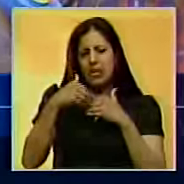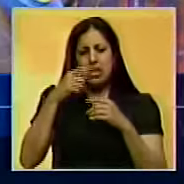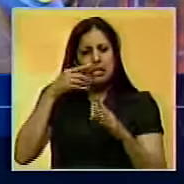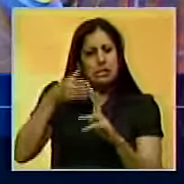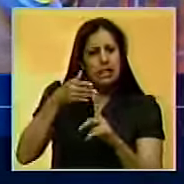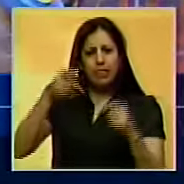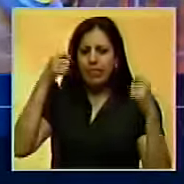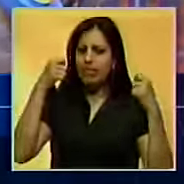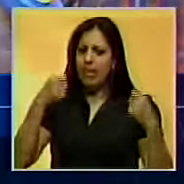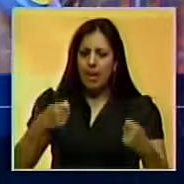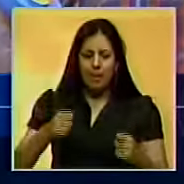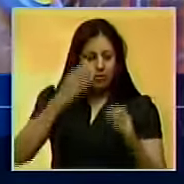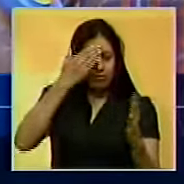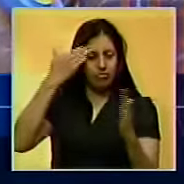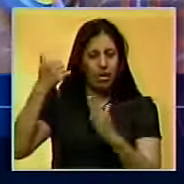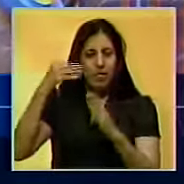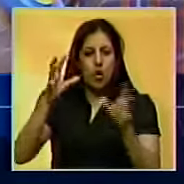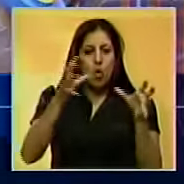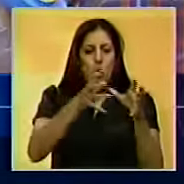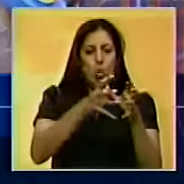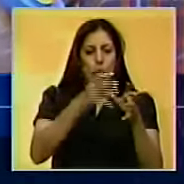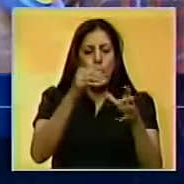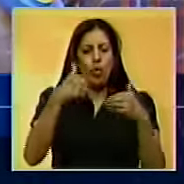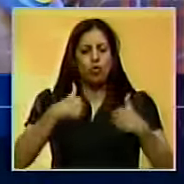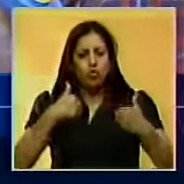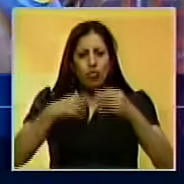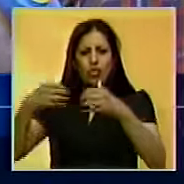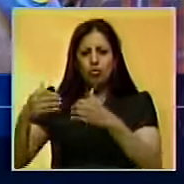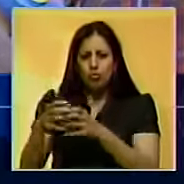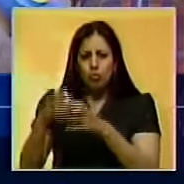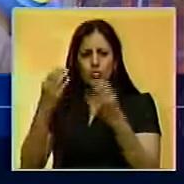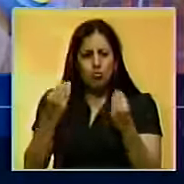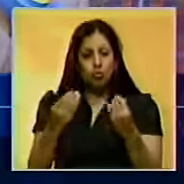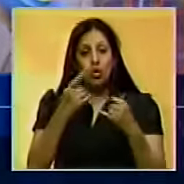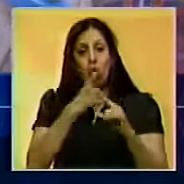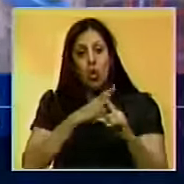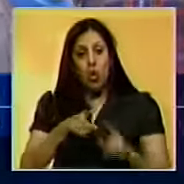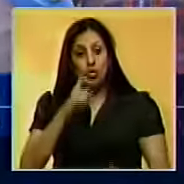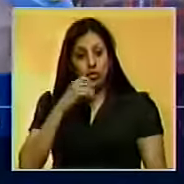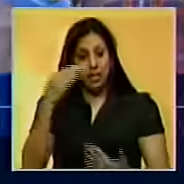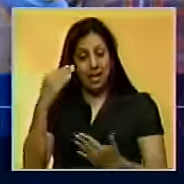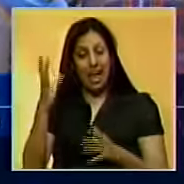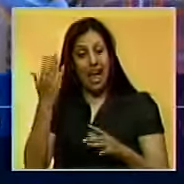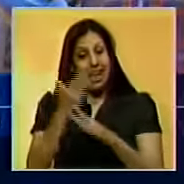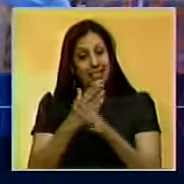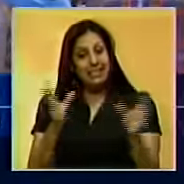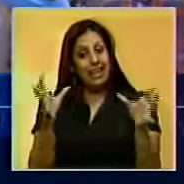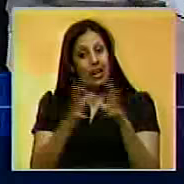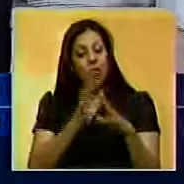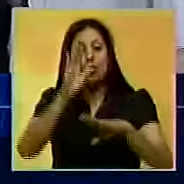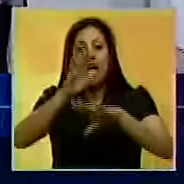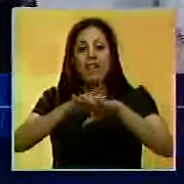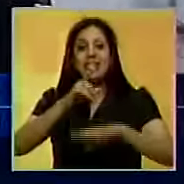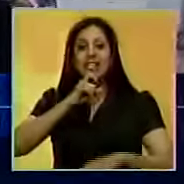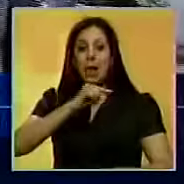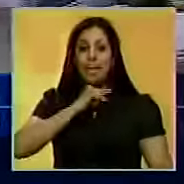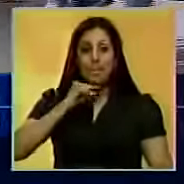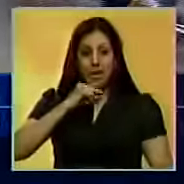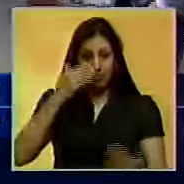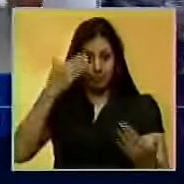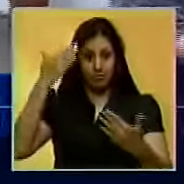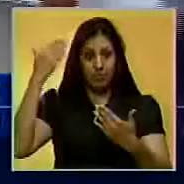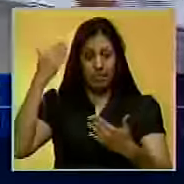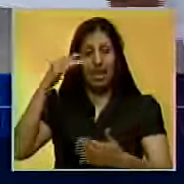la persecución, el sectarismo que tanto daño nos ha hecho. Así lo dijo Falcón tras una reunión con el nuncio apostólico Aldo